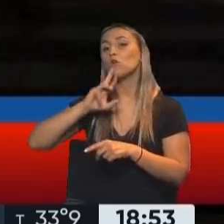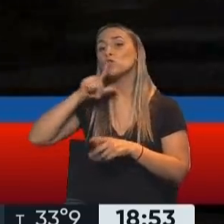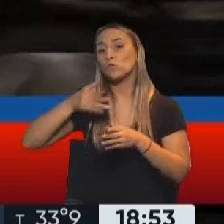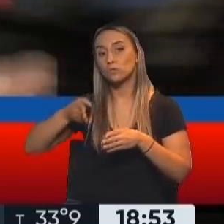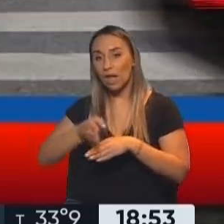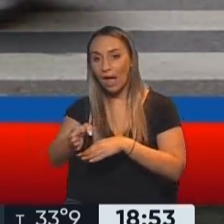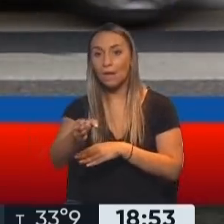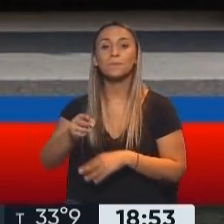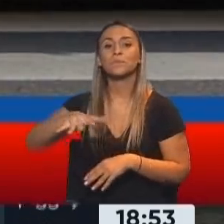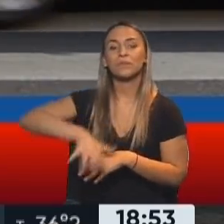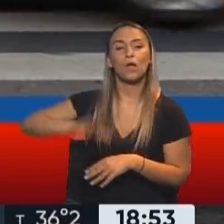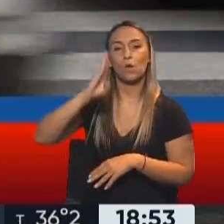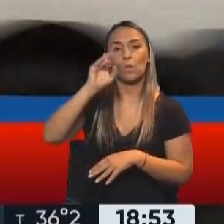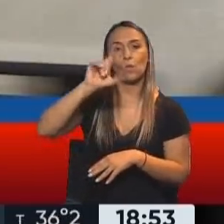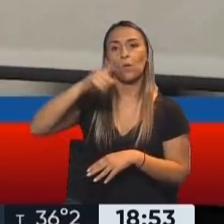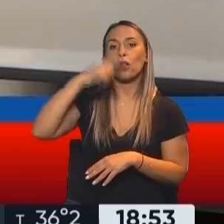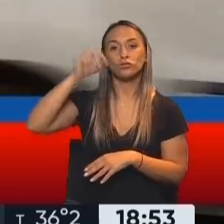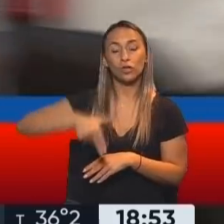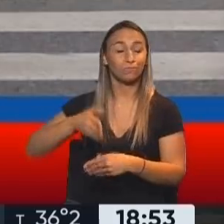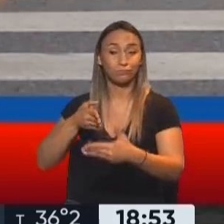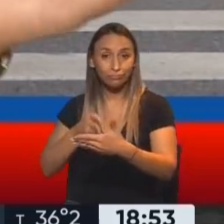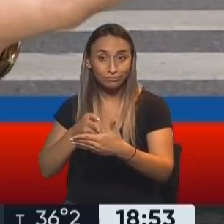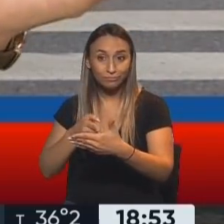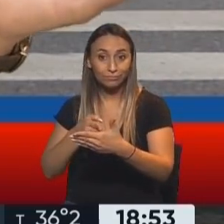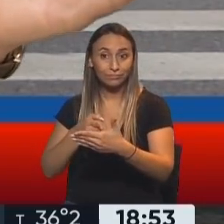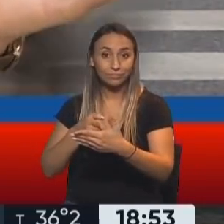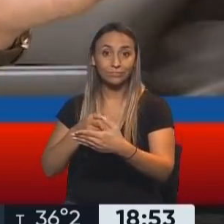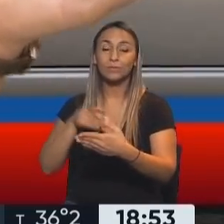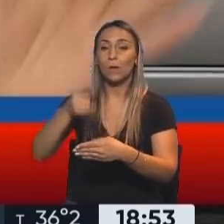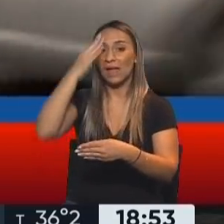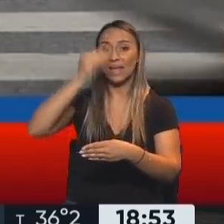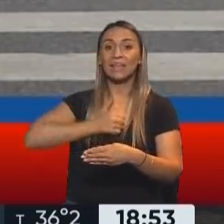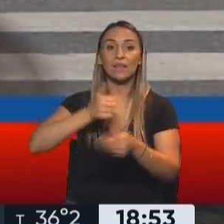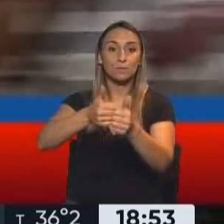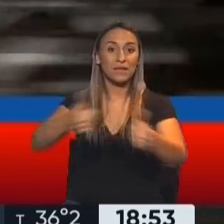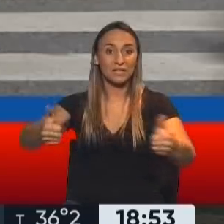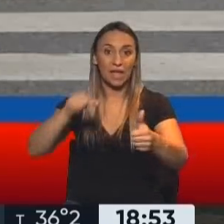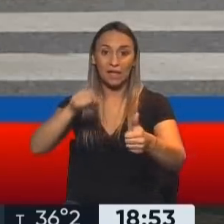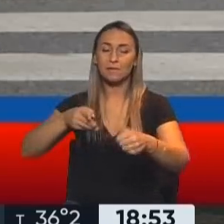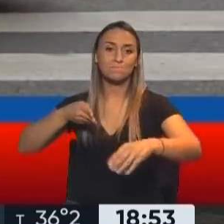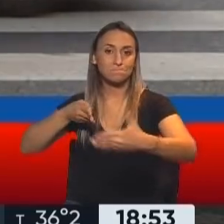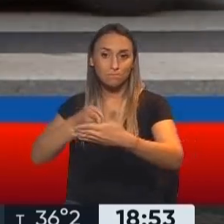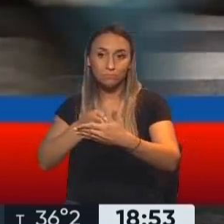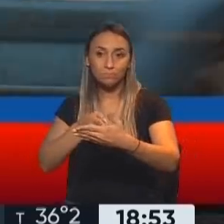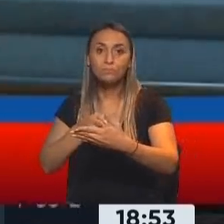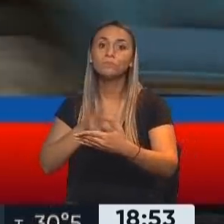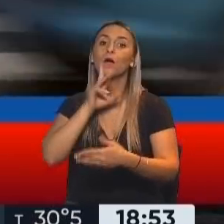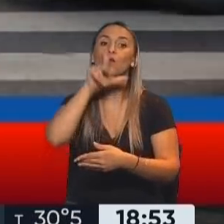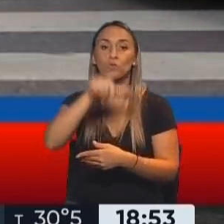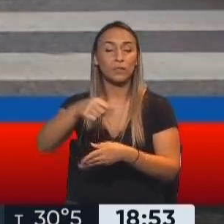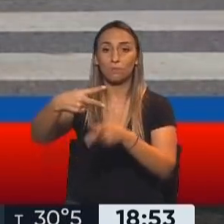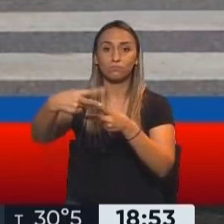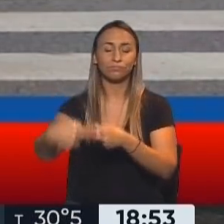porque no han podido avanzar, avanzaron hasta donde está Gendarmería, y ahí se encontraron con la ruta cortada.